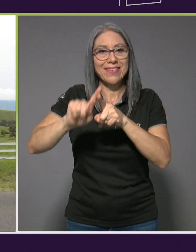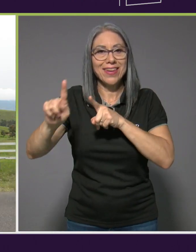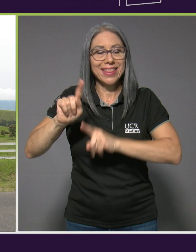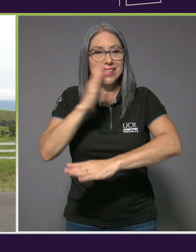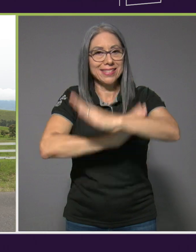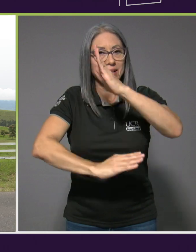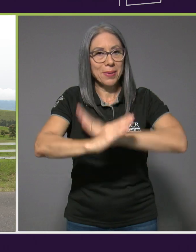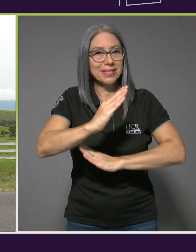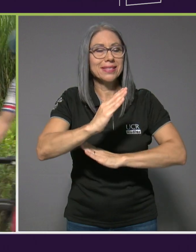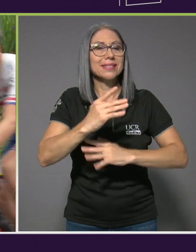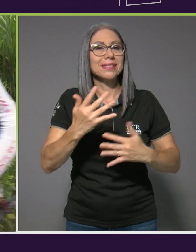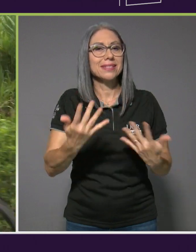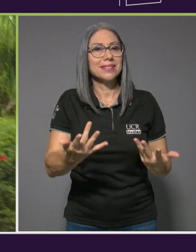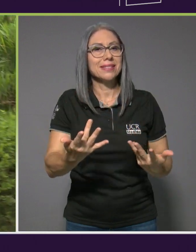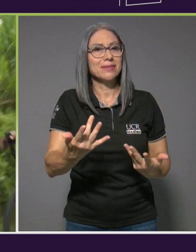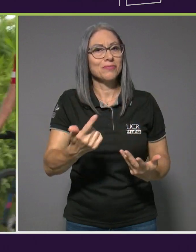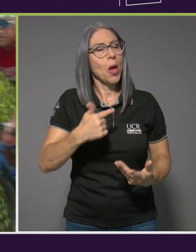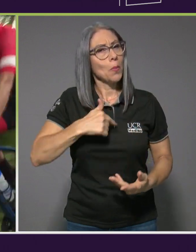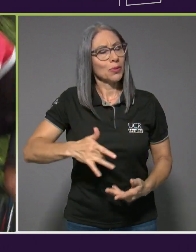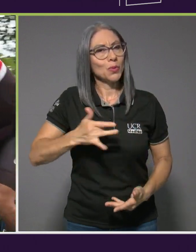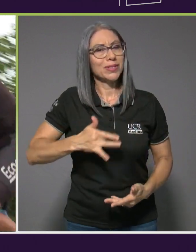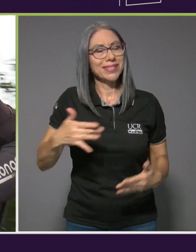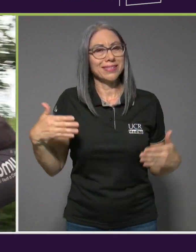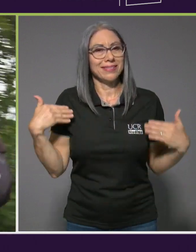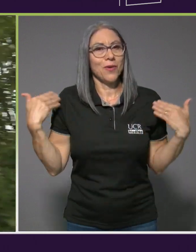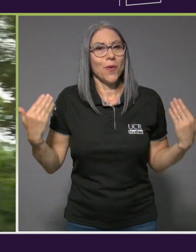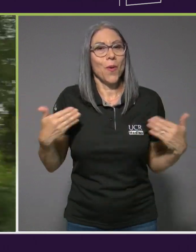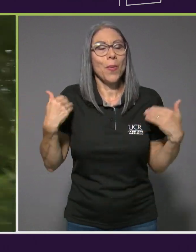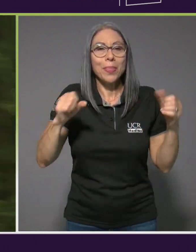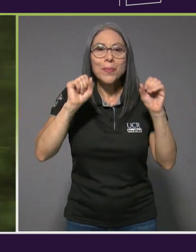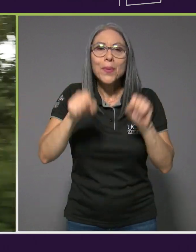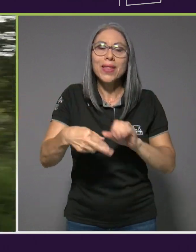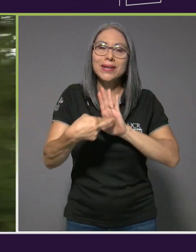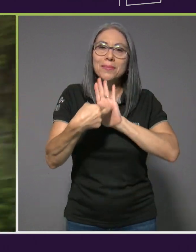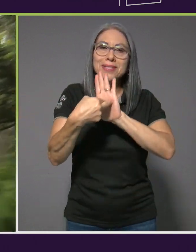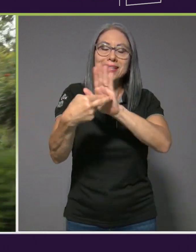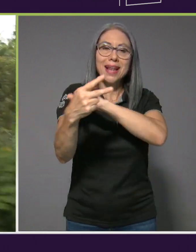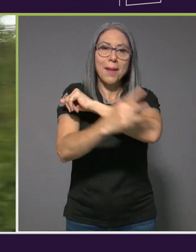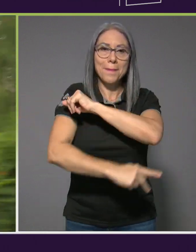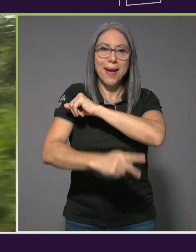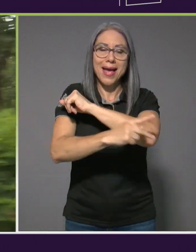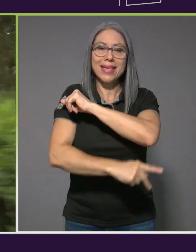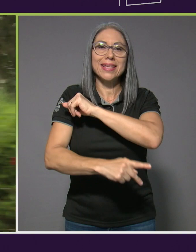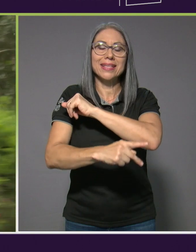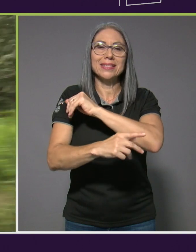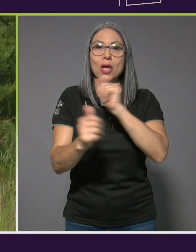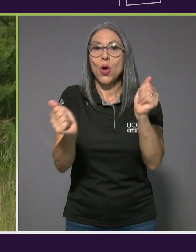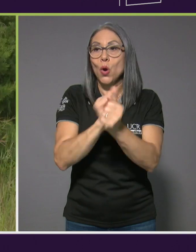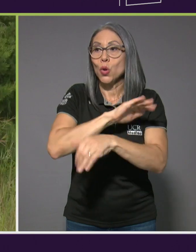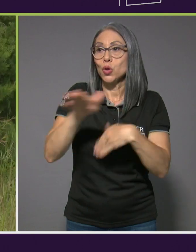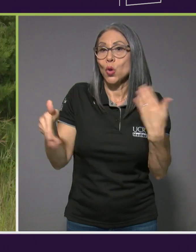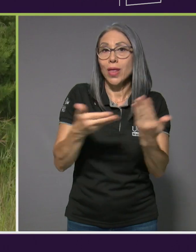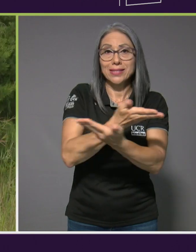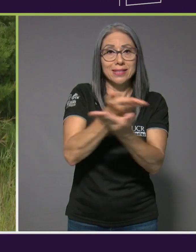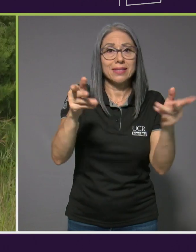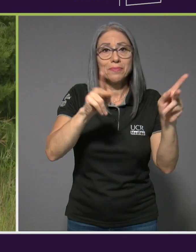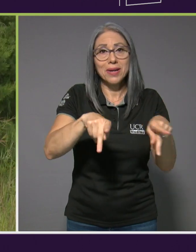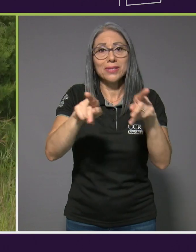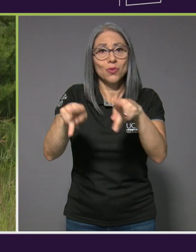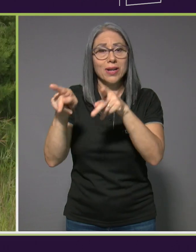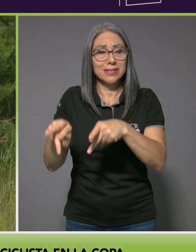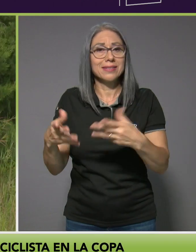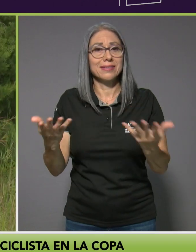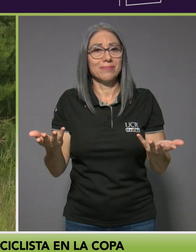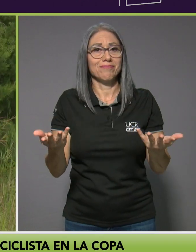se siente muy contento de poder representar al país junto a esas personas que igual son